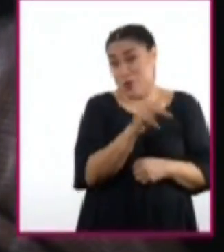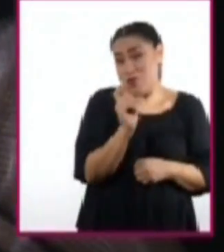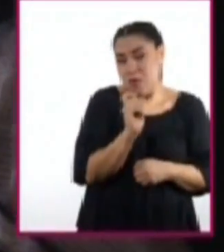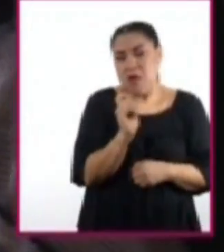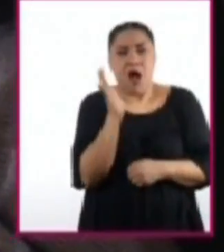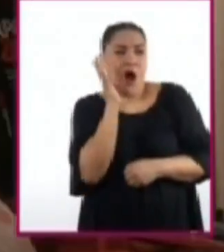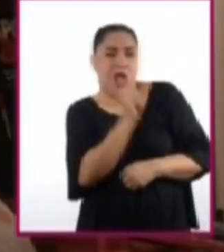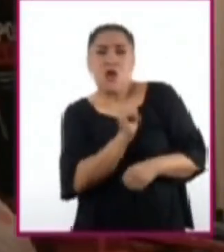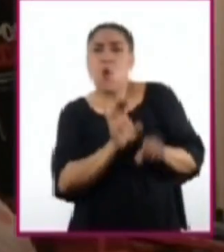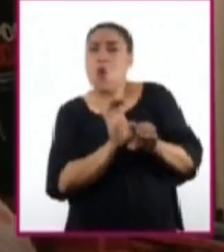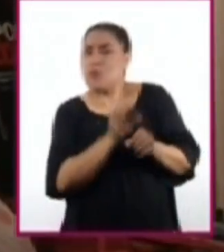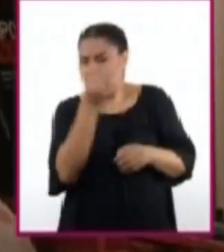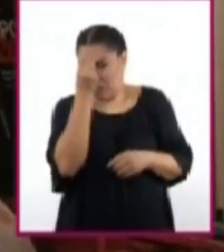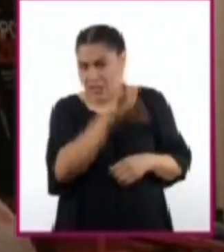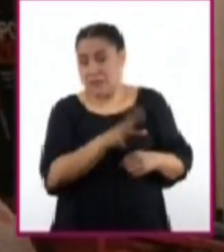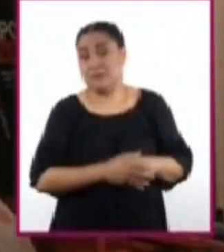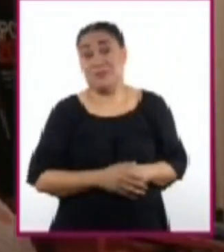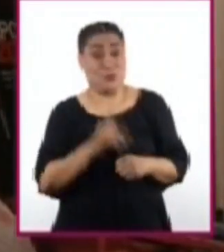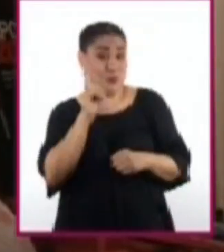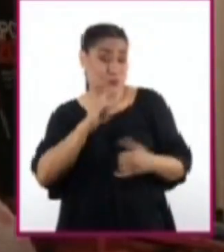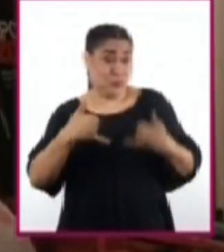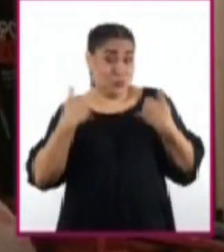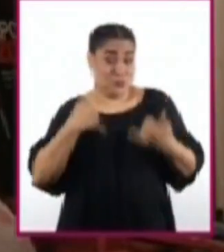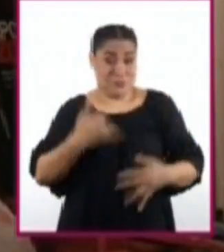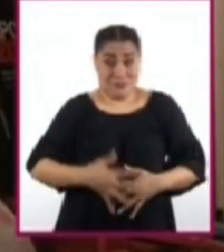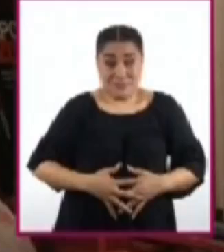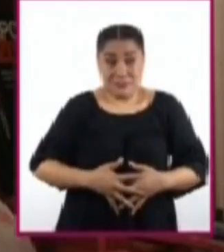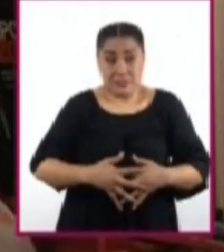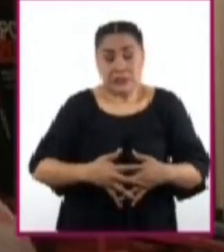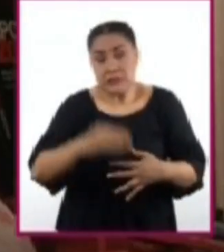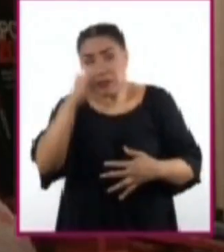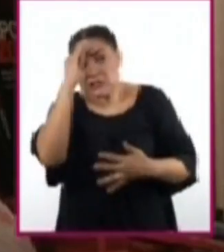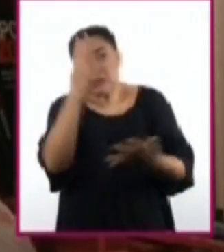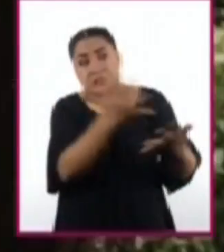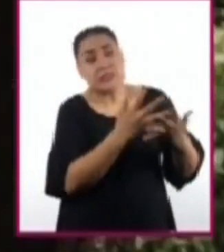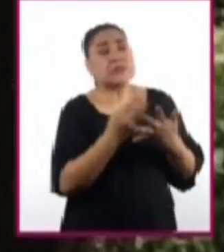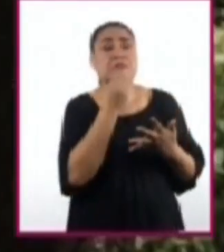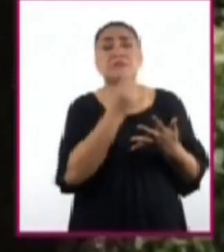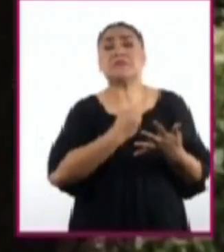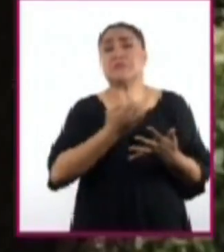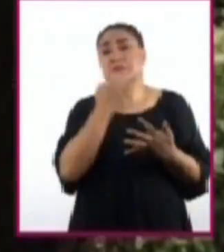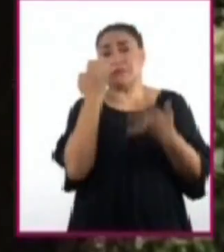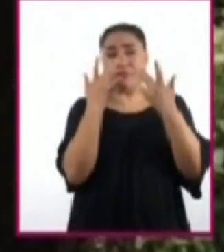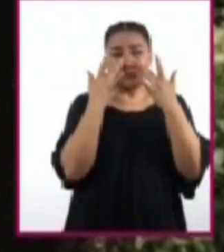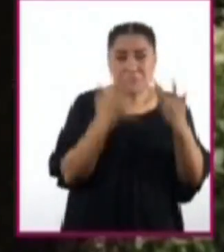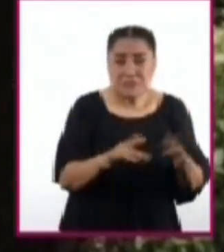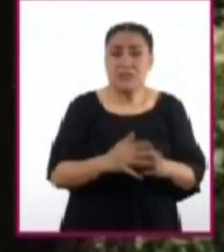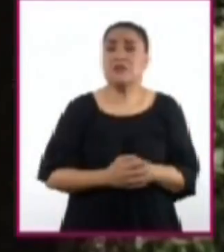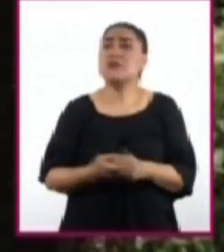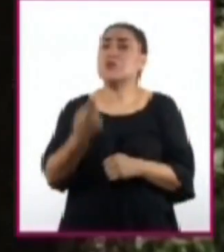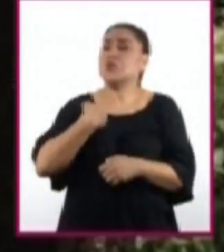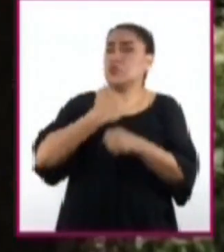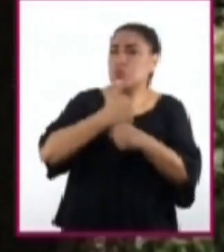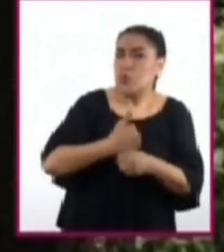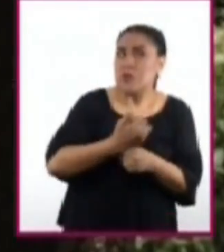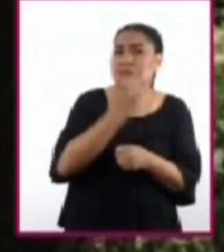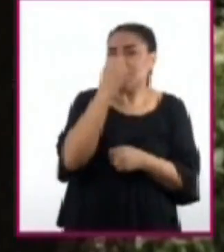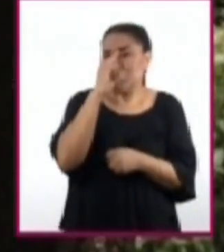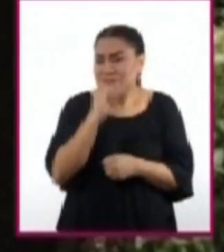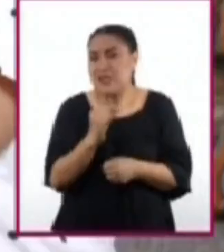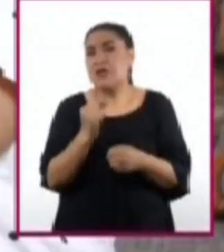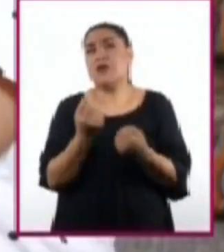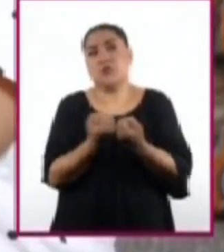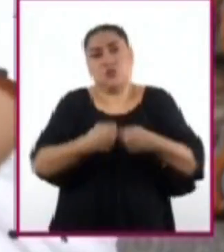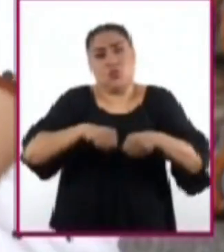su paternidad. Las chicas embarazadas muchas veces tienen que abandonar sus estudios, sufriendo marginación educativa, social y